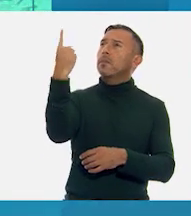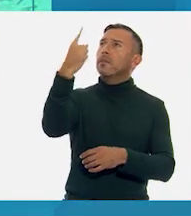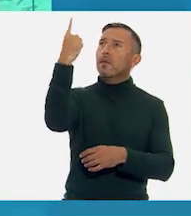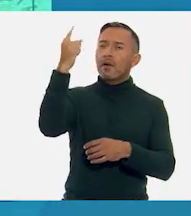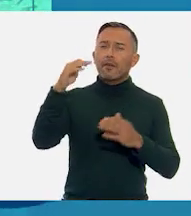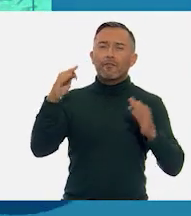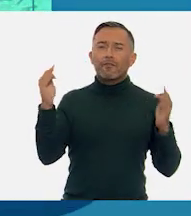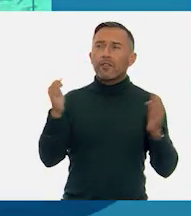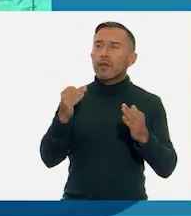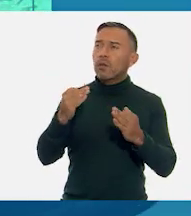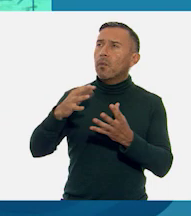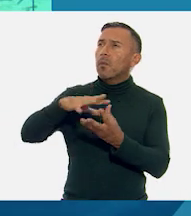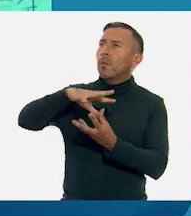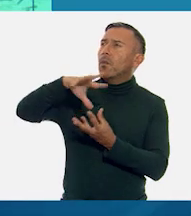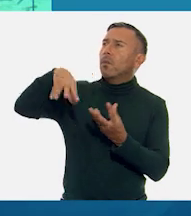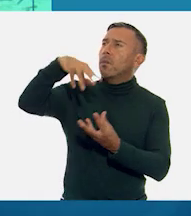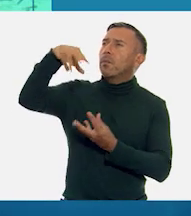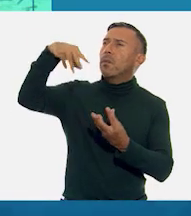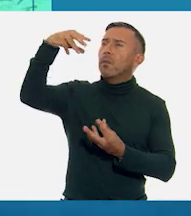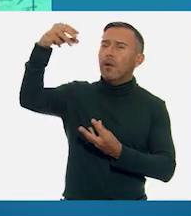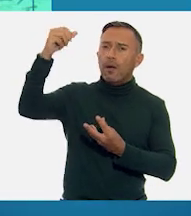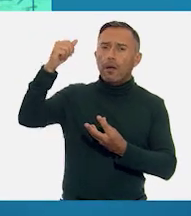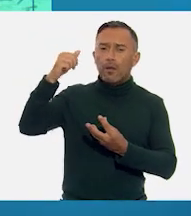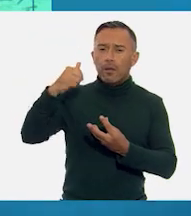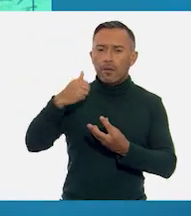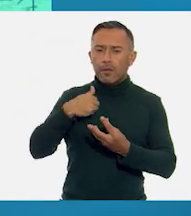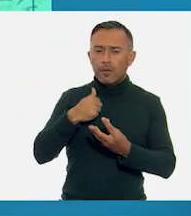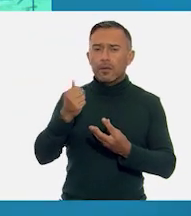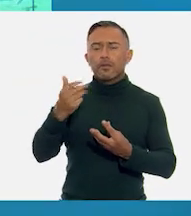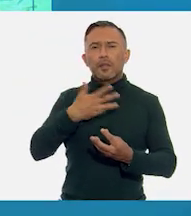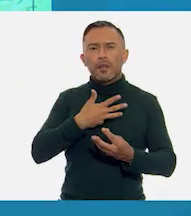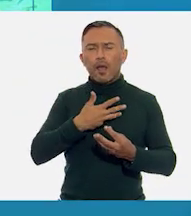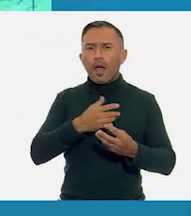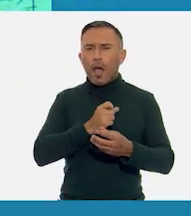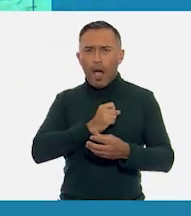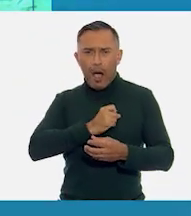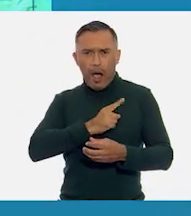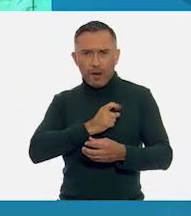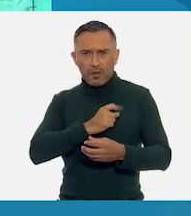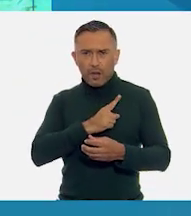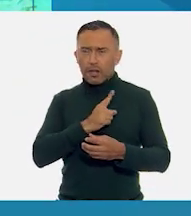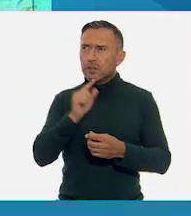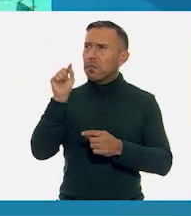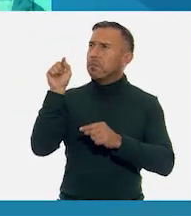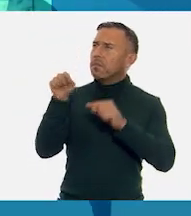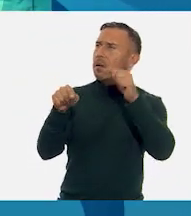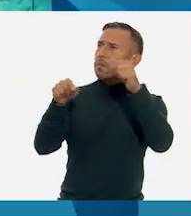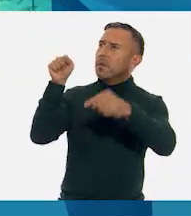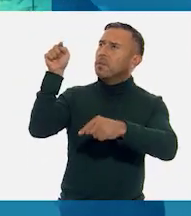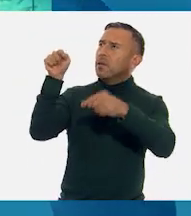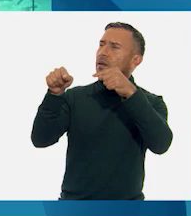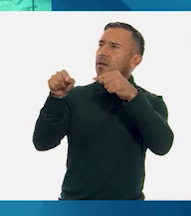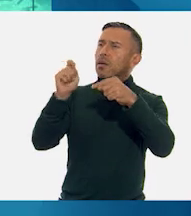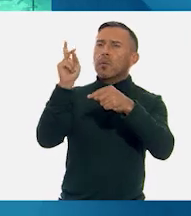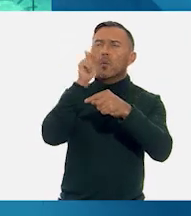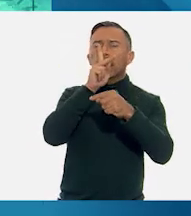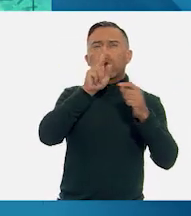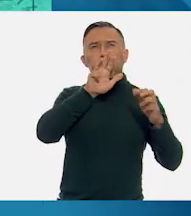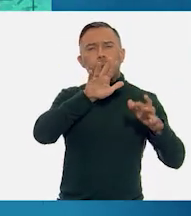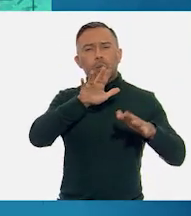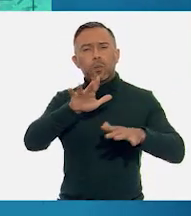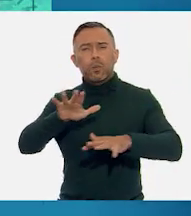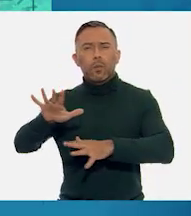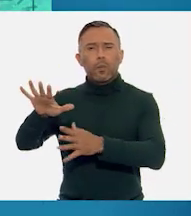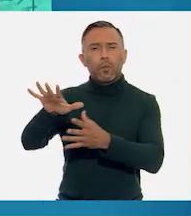cierzo que en el pobre caserío mete alfileres a la cuna nueva. Me quiebra el aire que